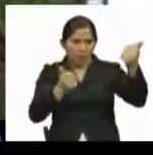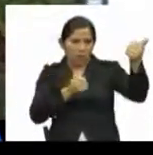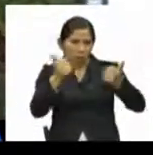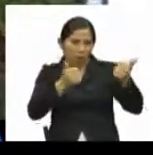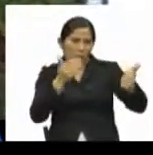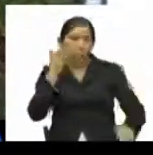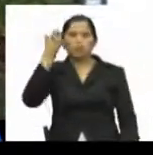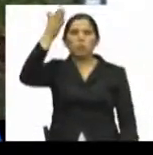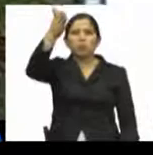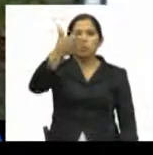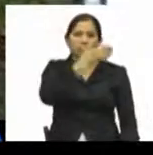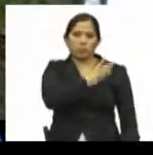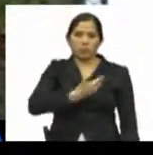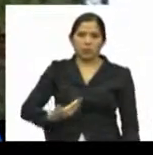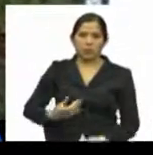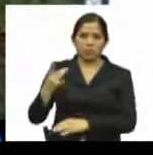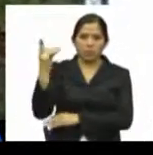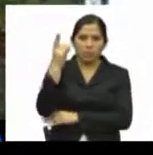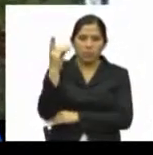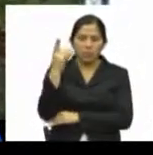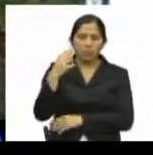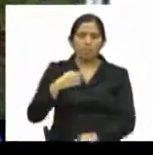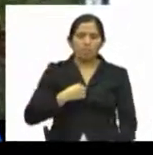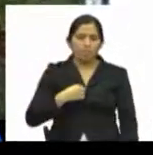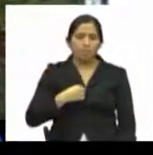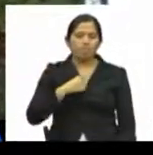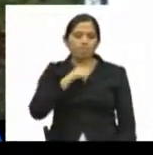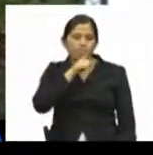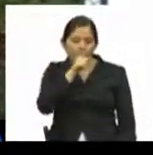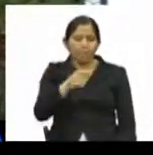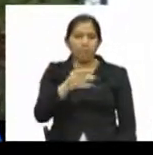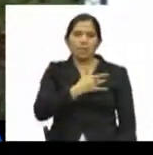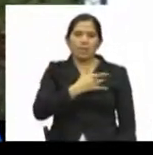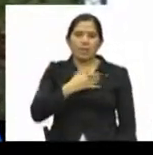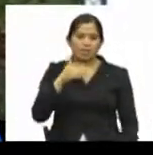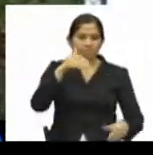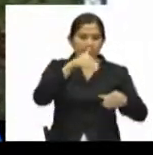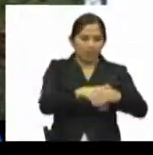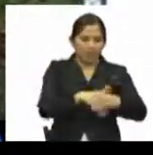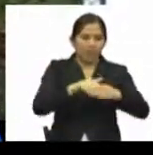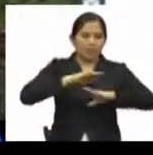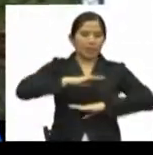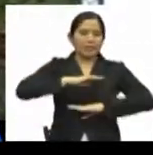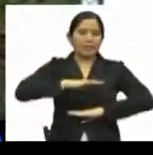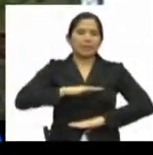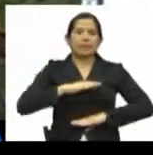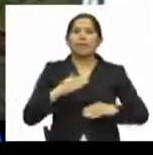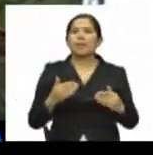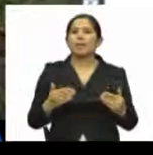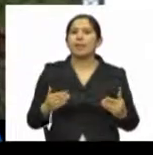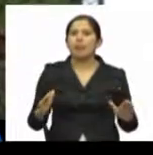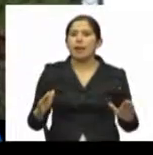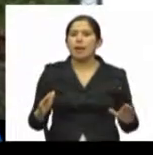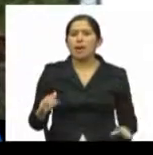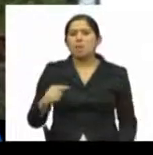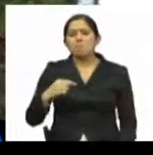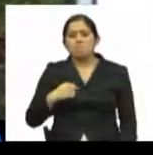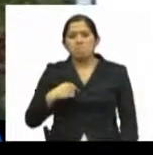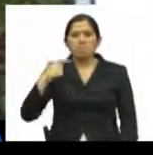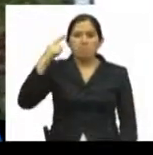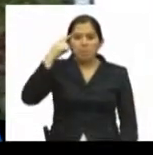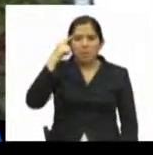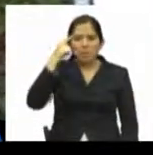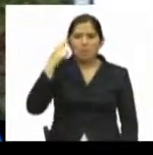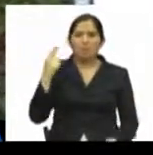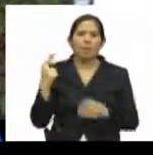y siento seguro, satisfecho con el voto que tuve la oportunidad de emitir y bueno, esperando